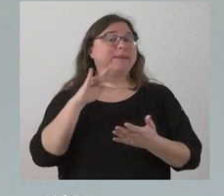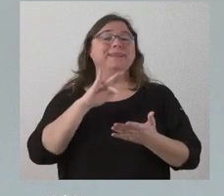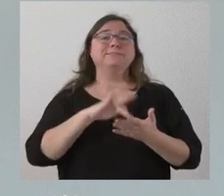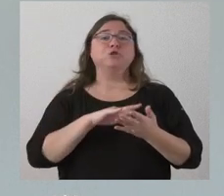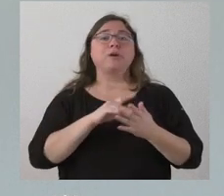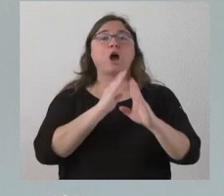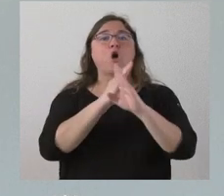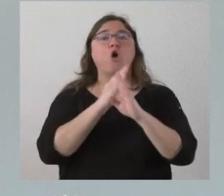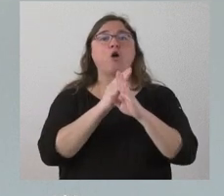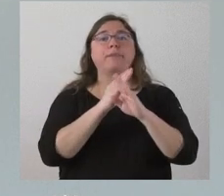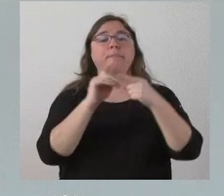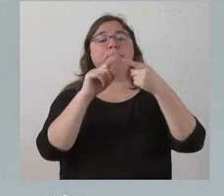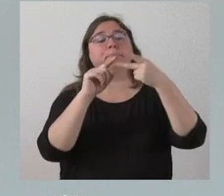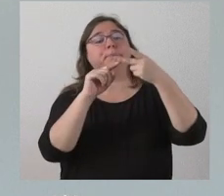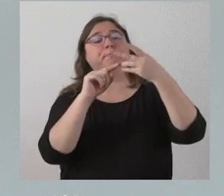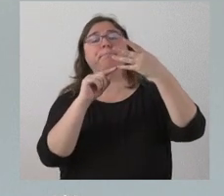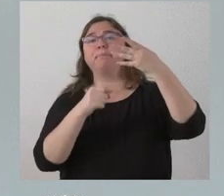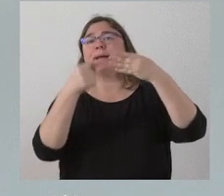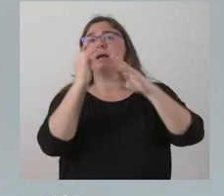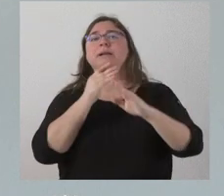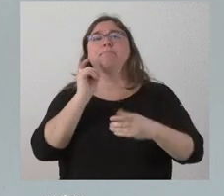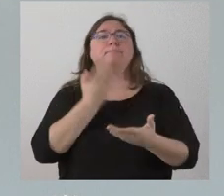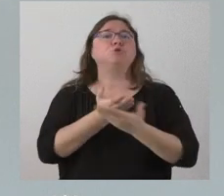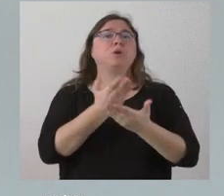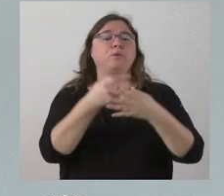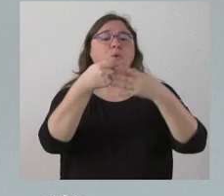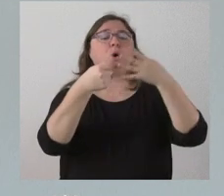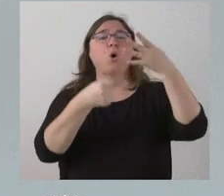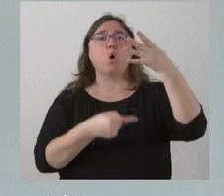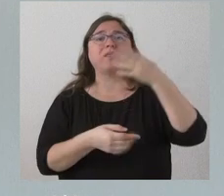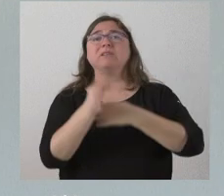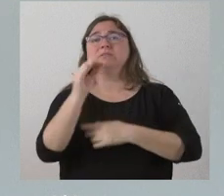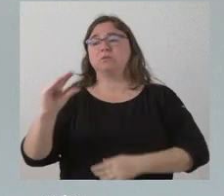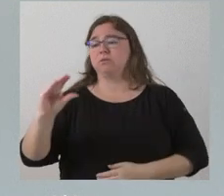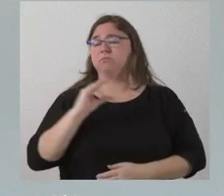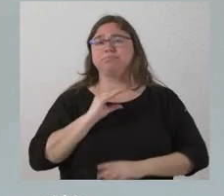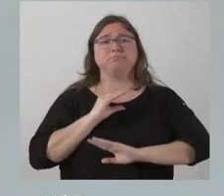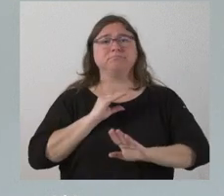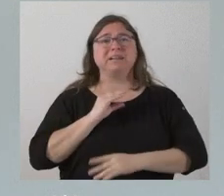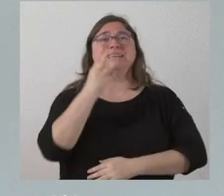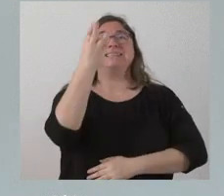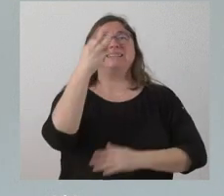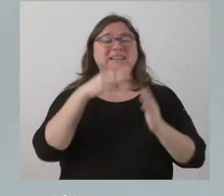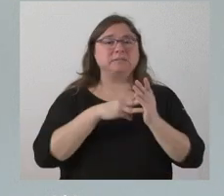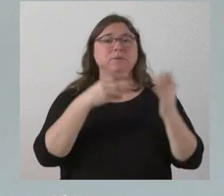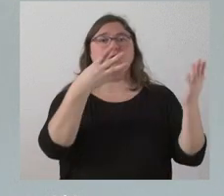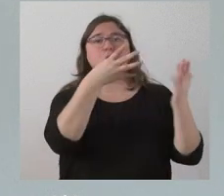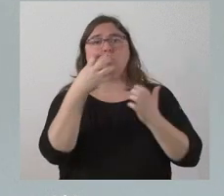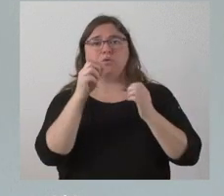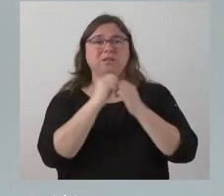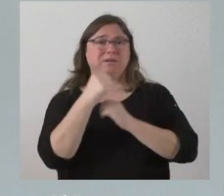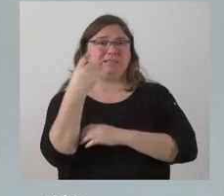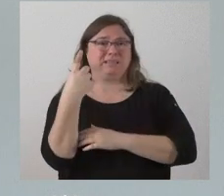de tal forma que únicamente hemos podido conceder con el dinero que ha sido asignado a Castileo León 3.820 solicitudes,